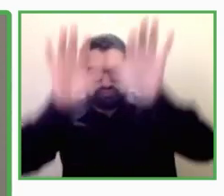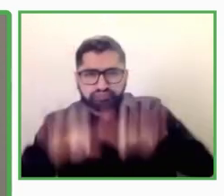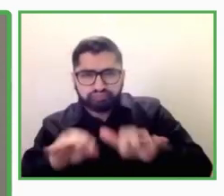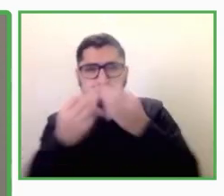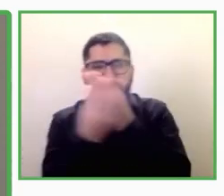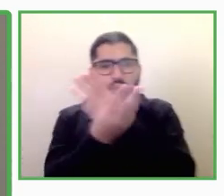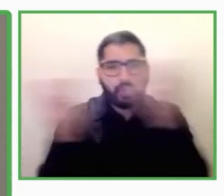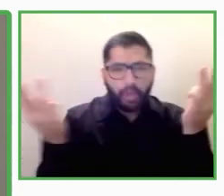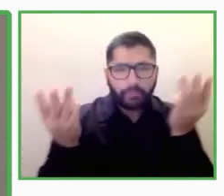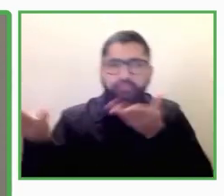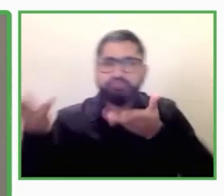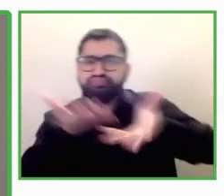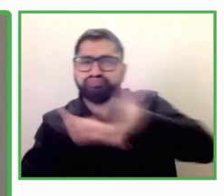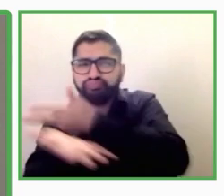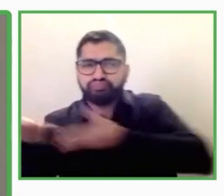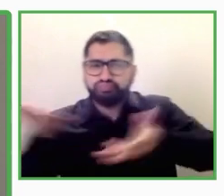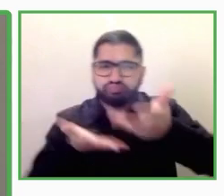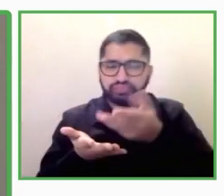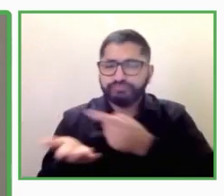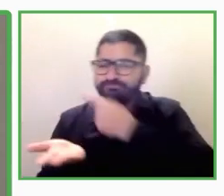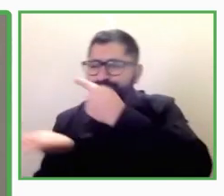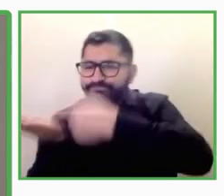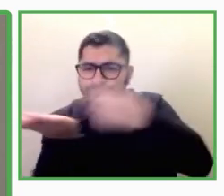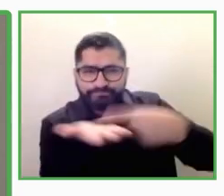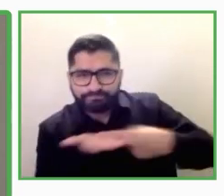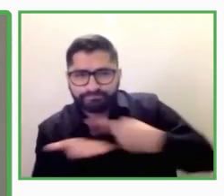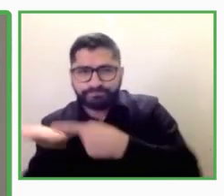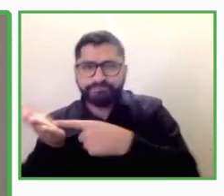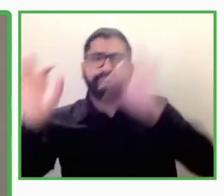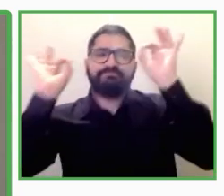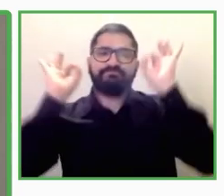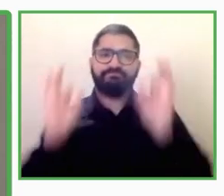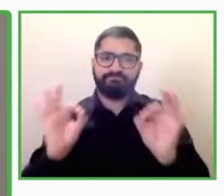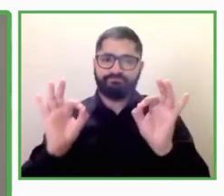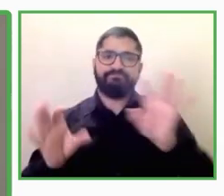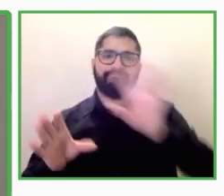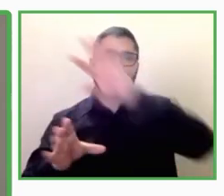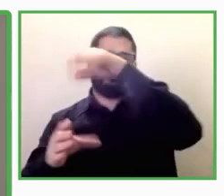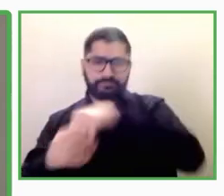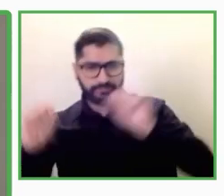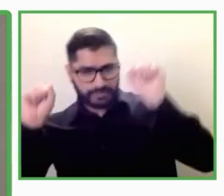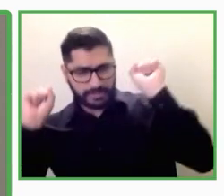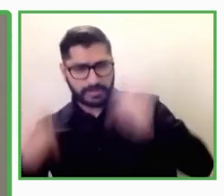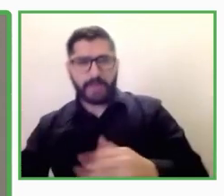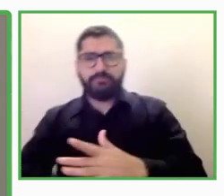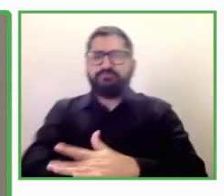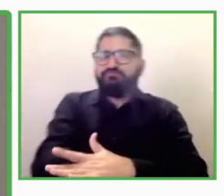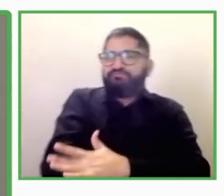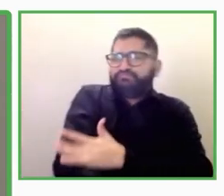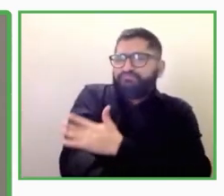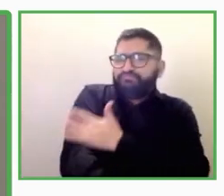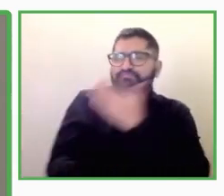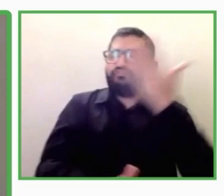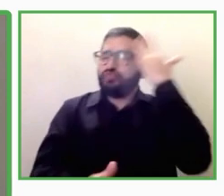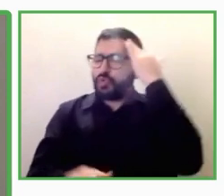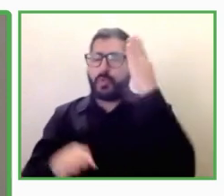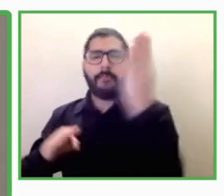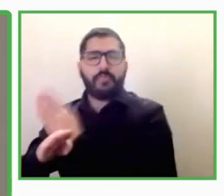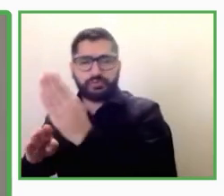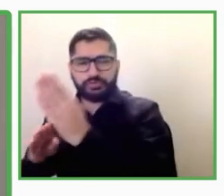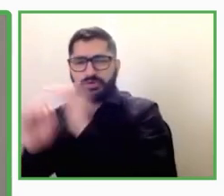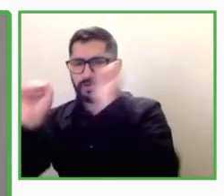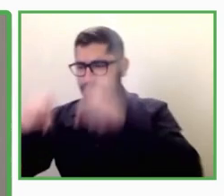posibilidad de sensibilizar entre las empresas la ampliabilidad de personas con discapacidad y al mismo tiempo generar una toma de conciencia entre las propias personas con